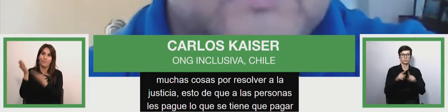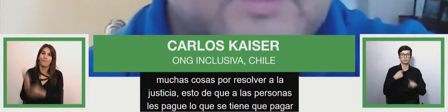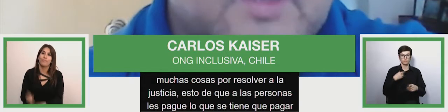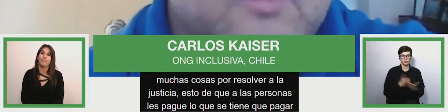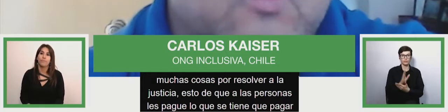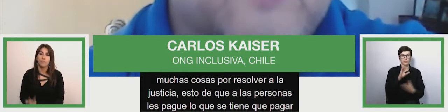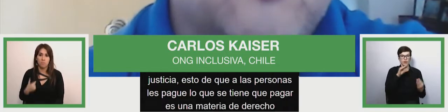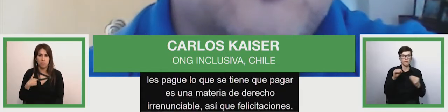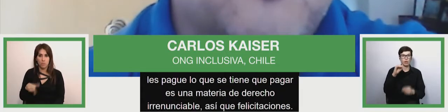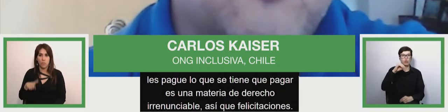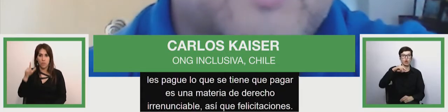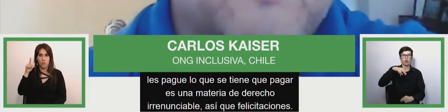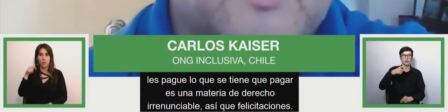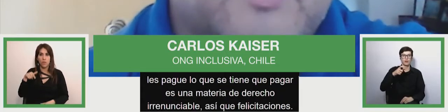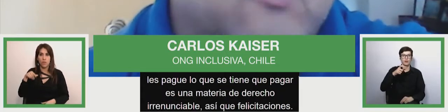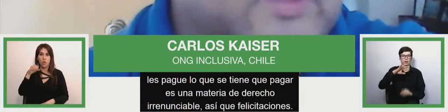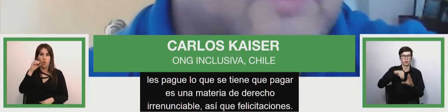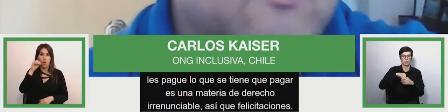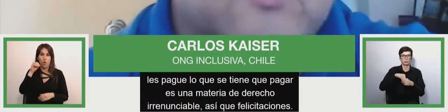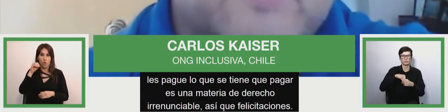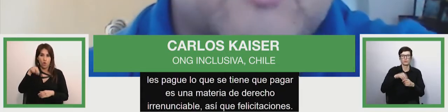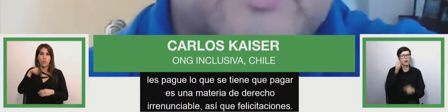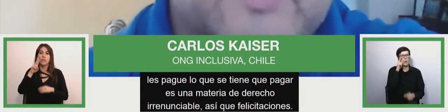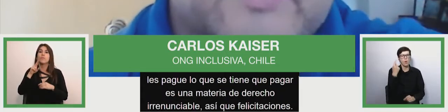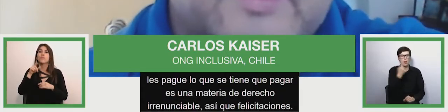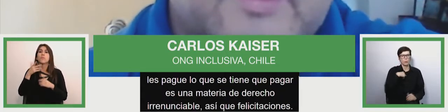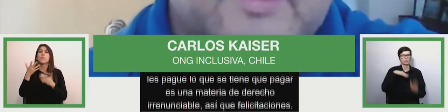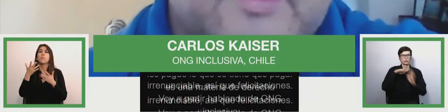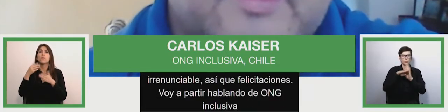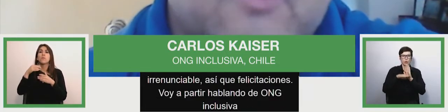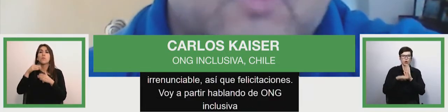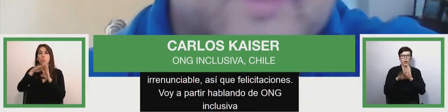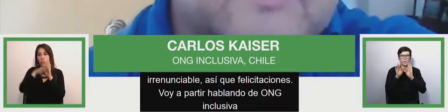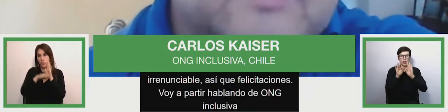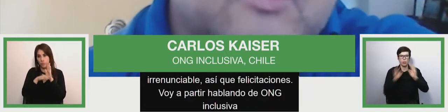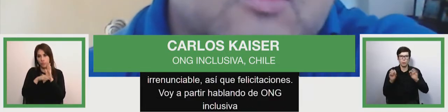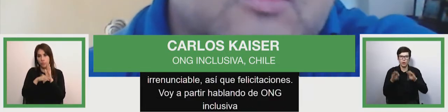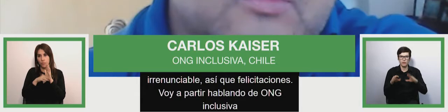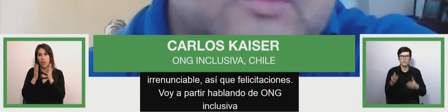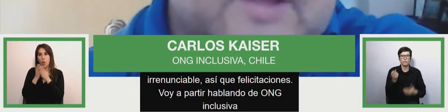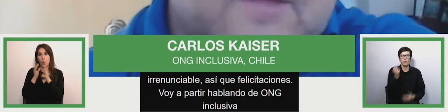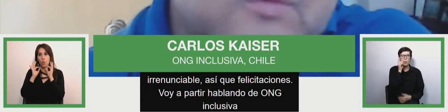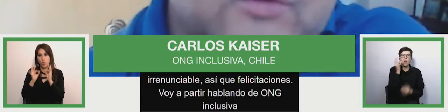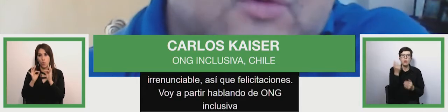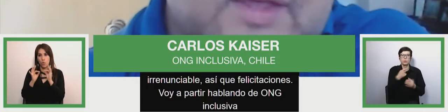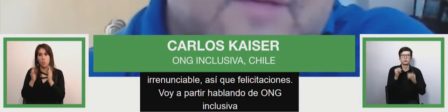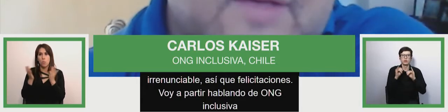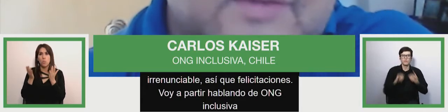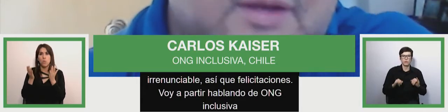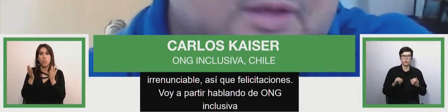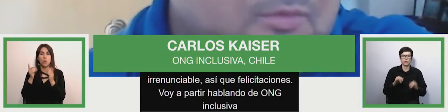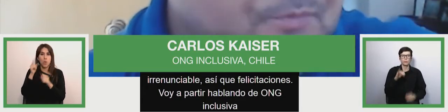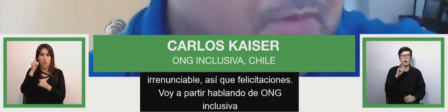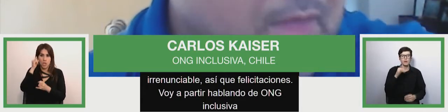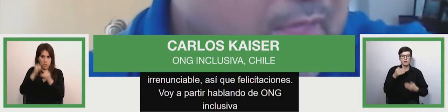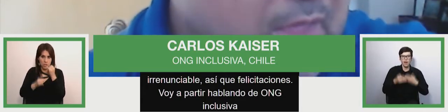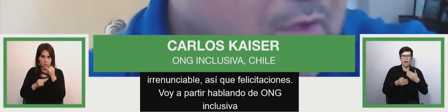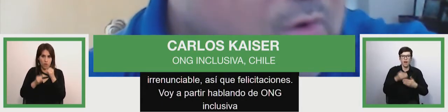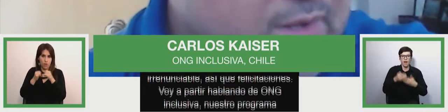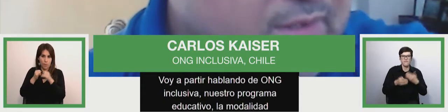inclusiva cuál es nuestro programa educativo qué modalidad tiene y cuáles han sido nuestras evoluciones y avances en ello